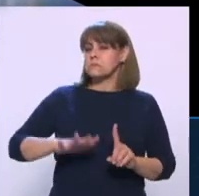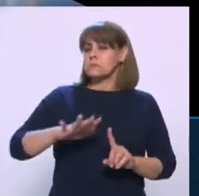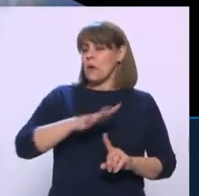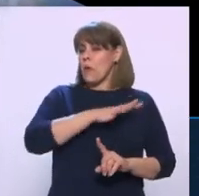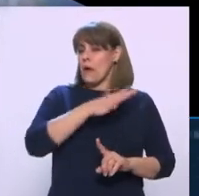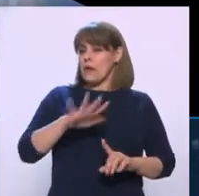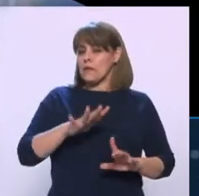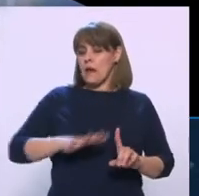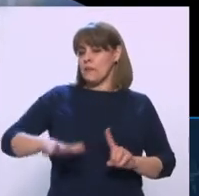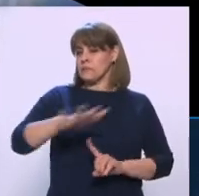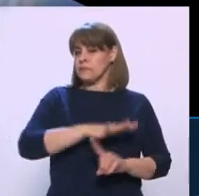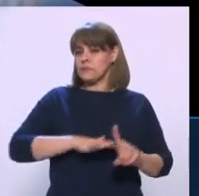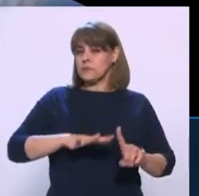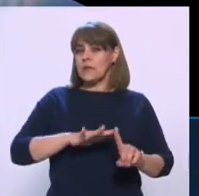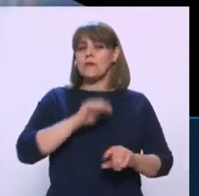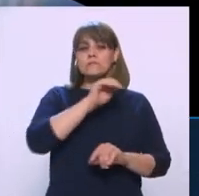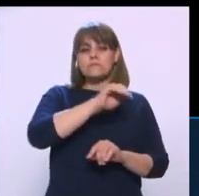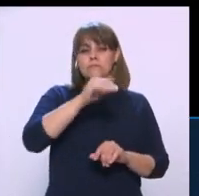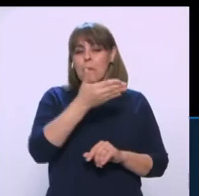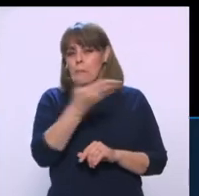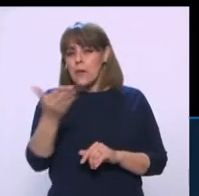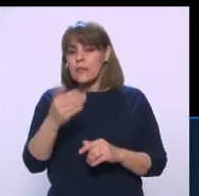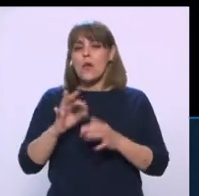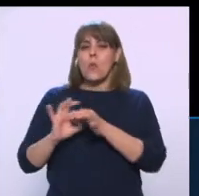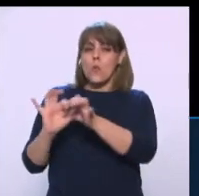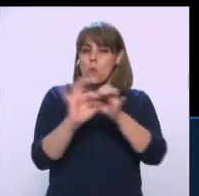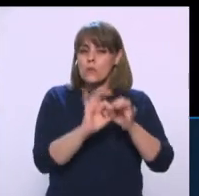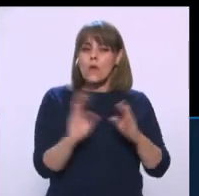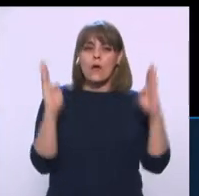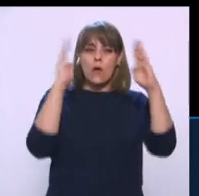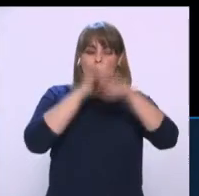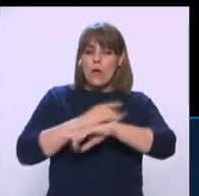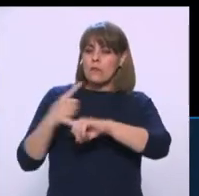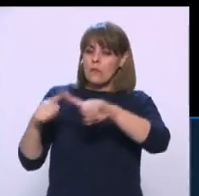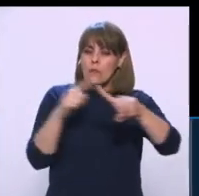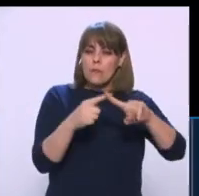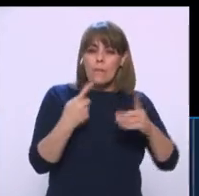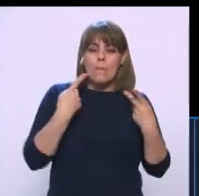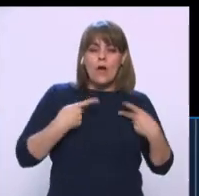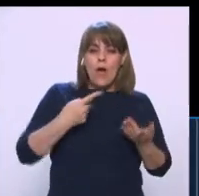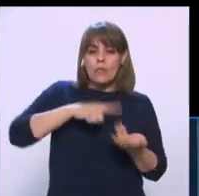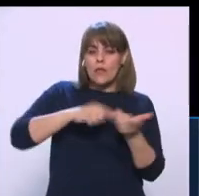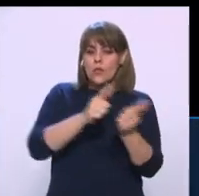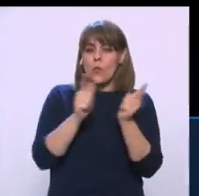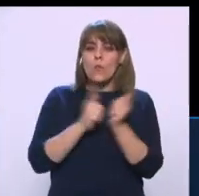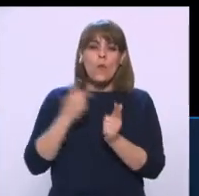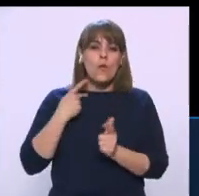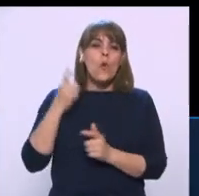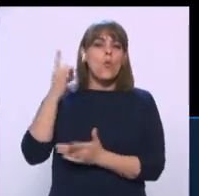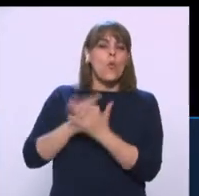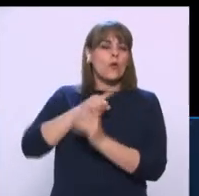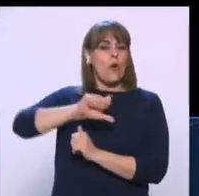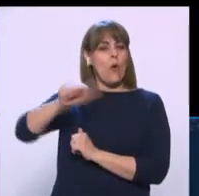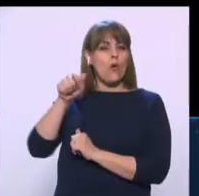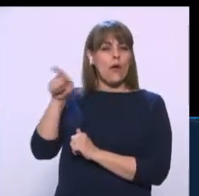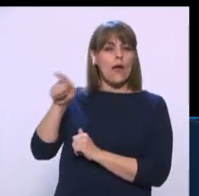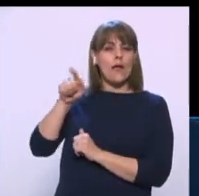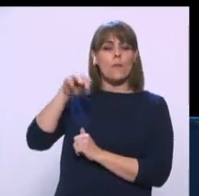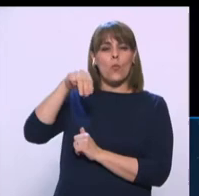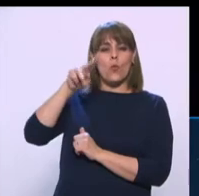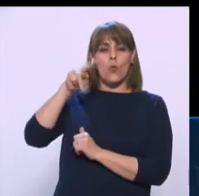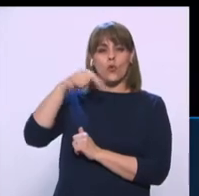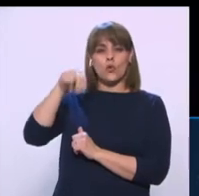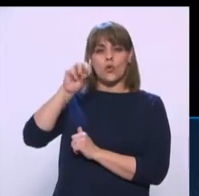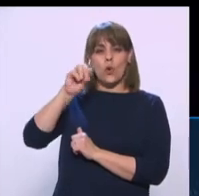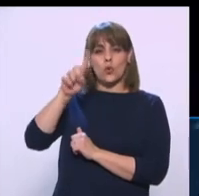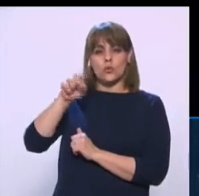Un llamado a la unidad A la reconciliación Por parte de los distintos actores De Morena Excepto en el caso De Porfirio Muñoz Ledo Quien resultaría